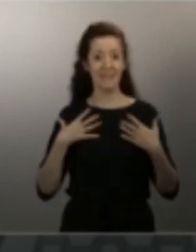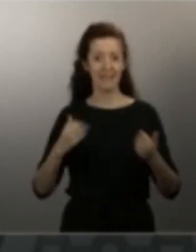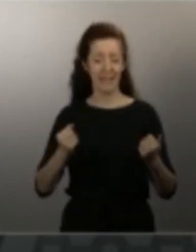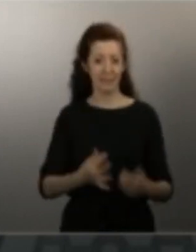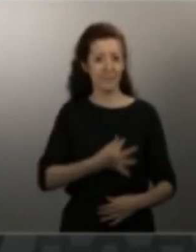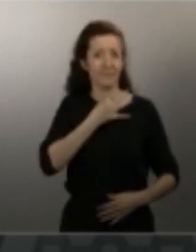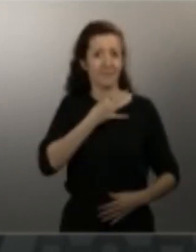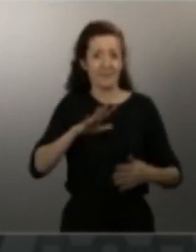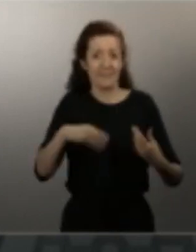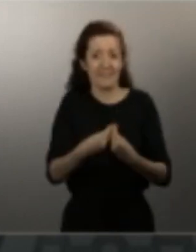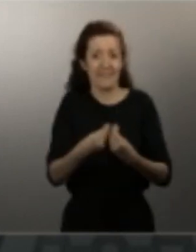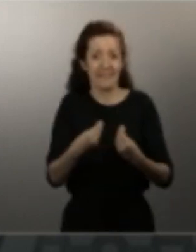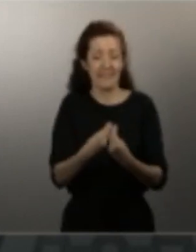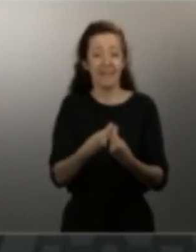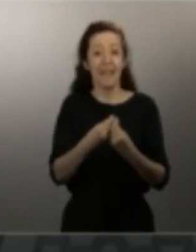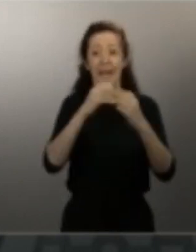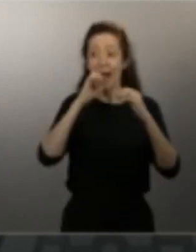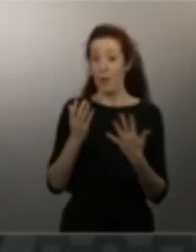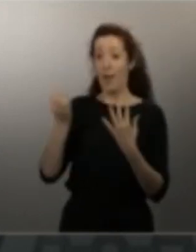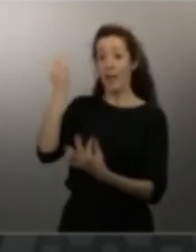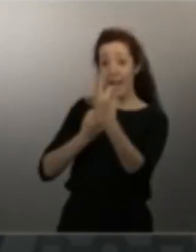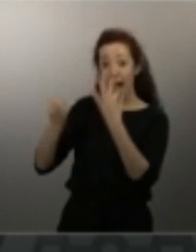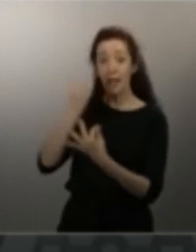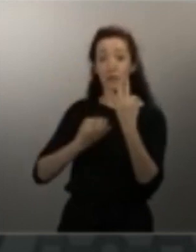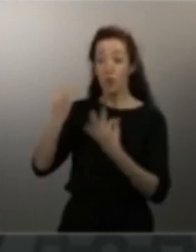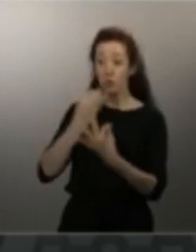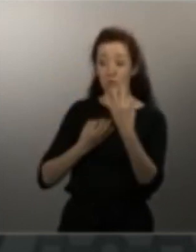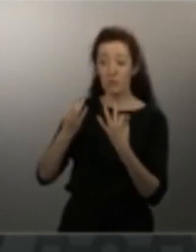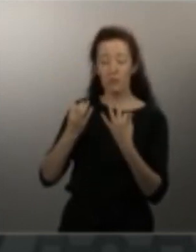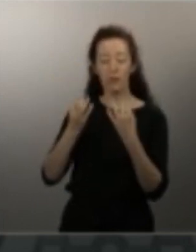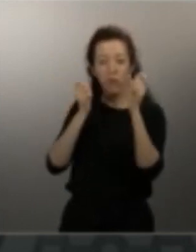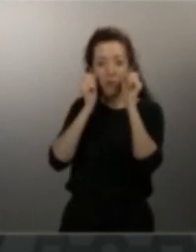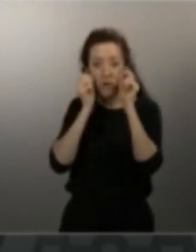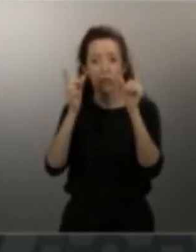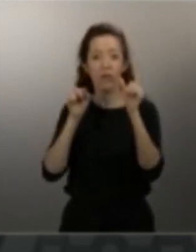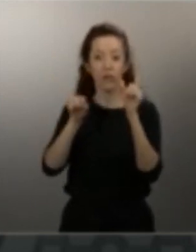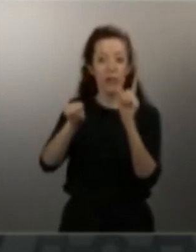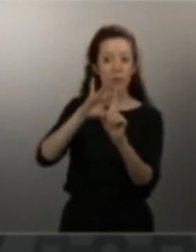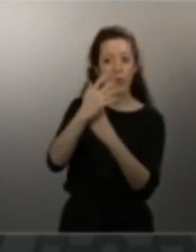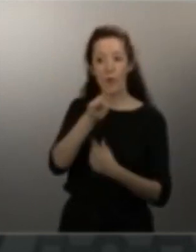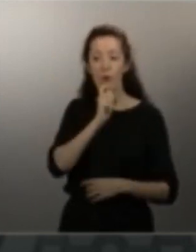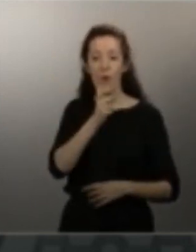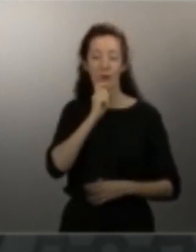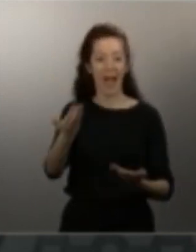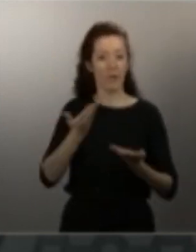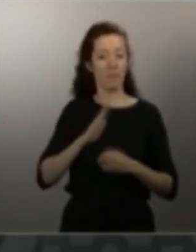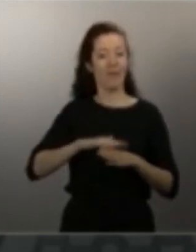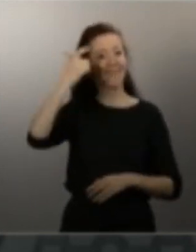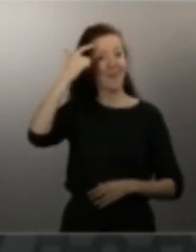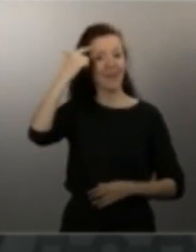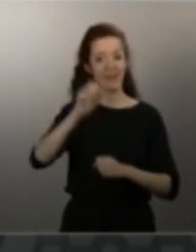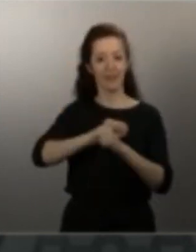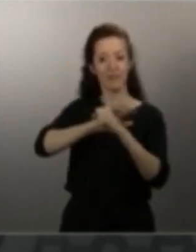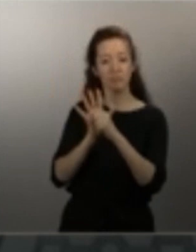nos están ayudando y que más valiosos son para ver la evolución de esta pandemia. Por otra parte,